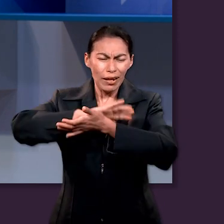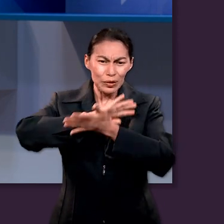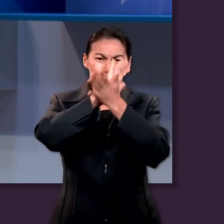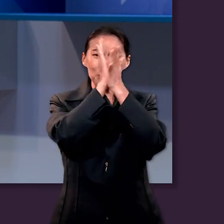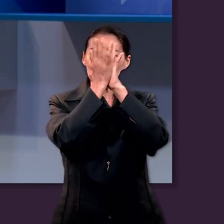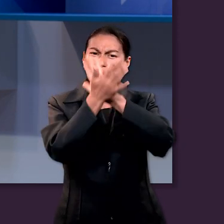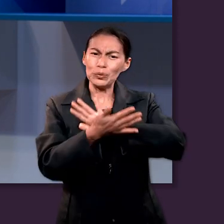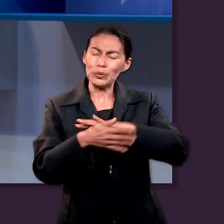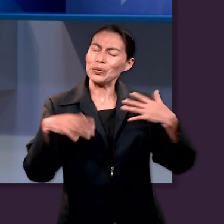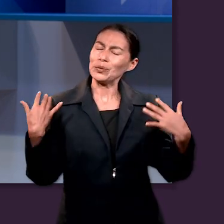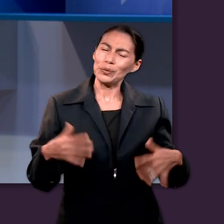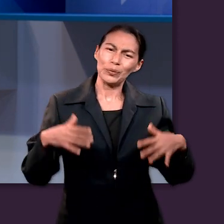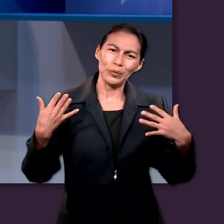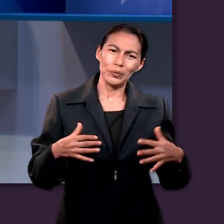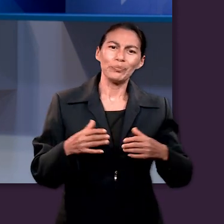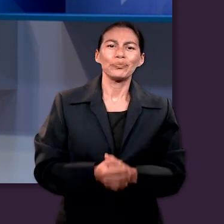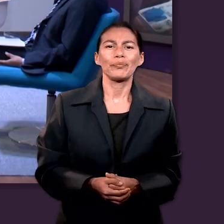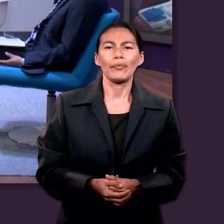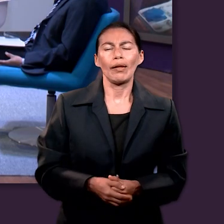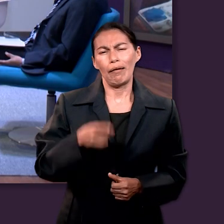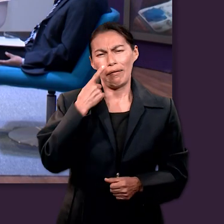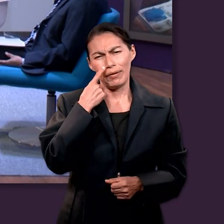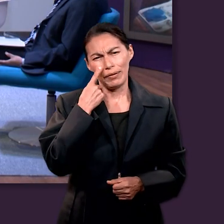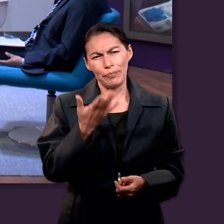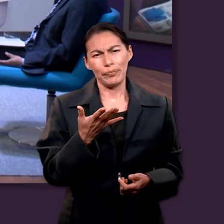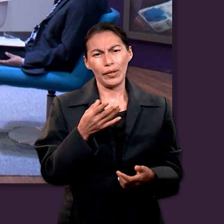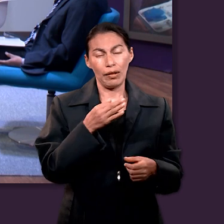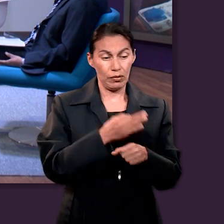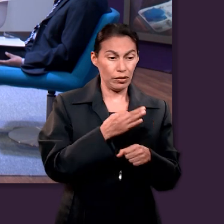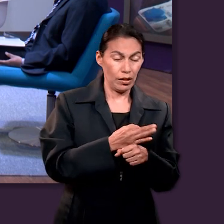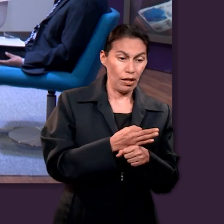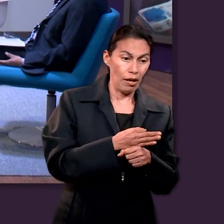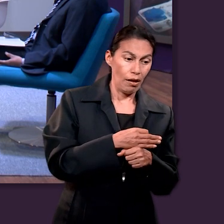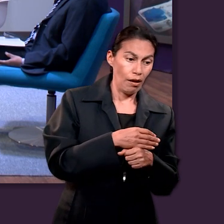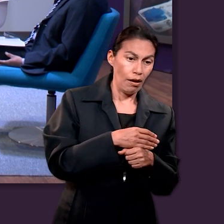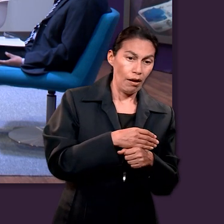analizando el discurso del profeta en esta carta,